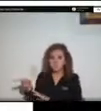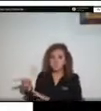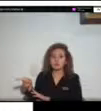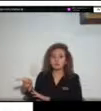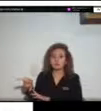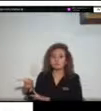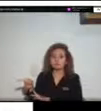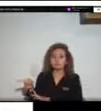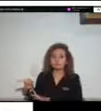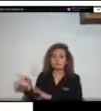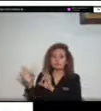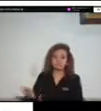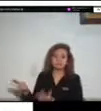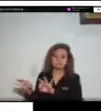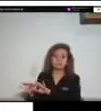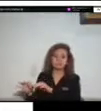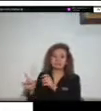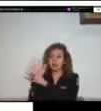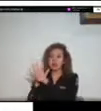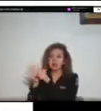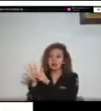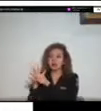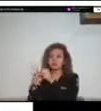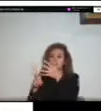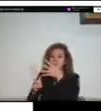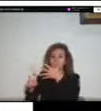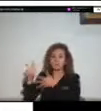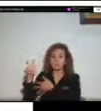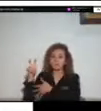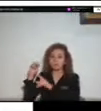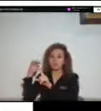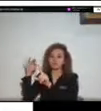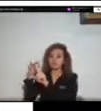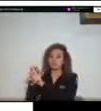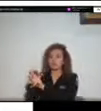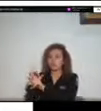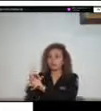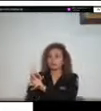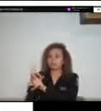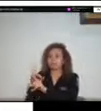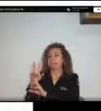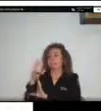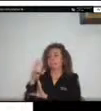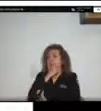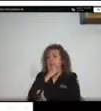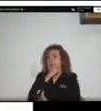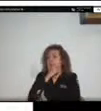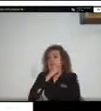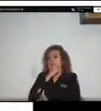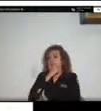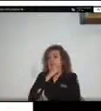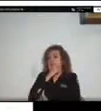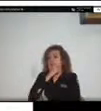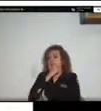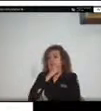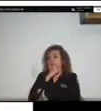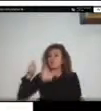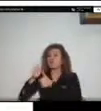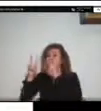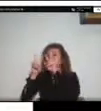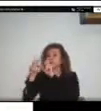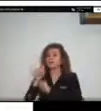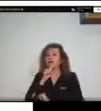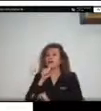frecuencia de eventos y su nivel de afectación digamos que quisimos priorizar para esta presentación el tema de las inundaciones